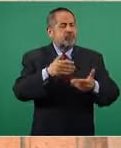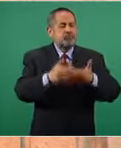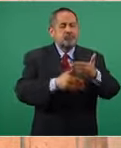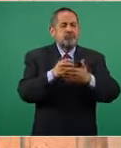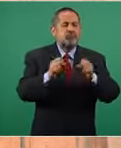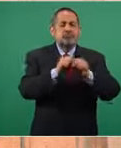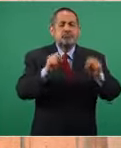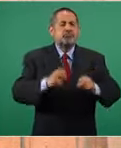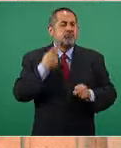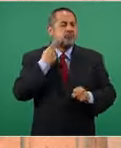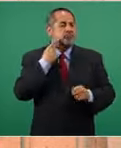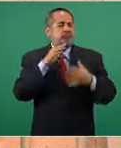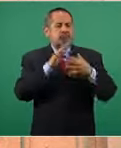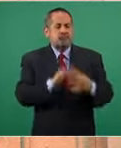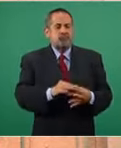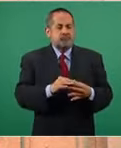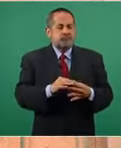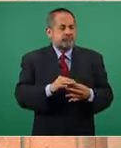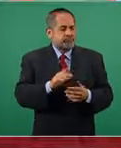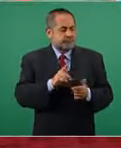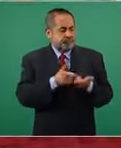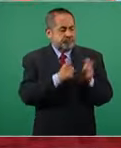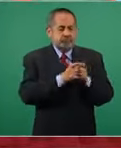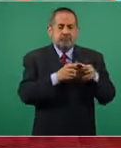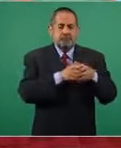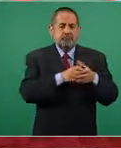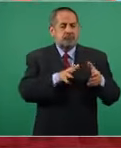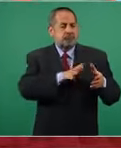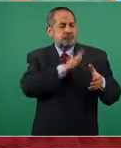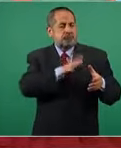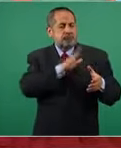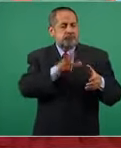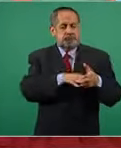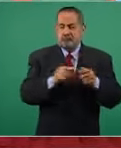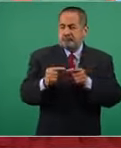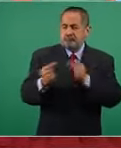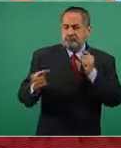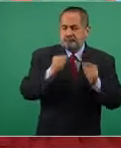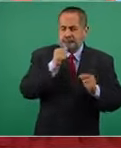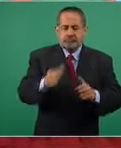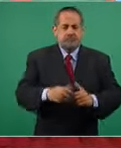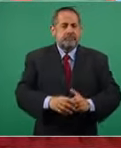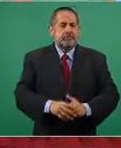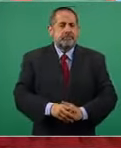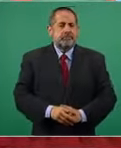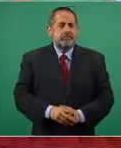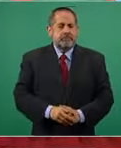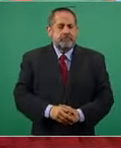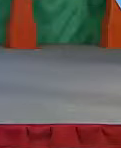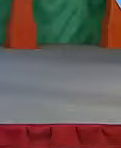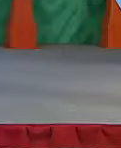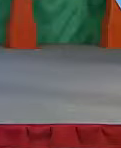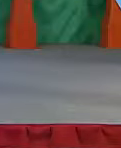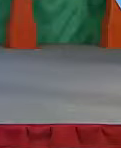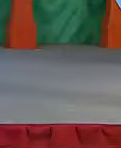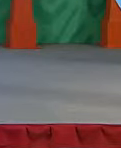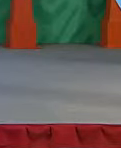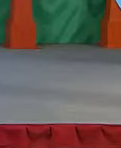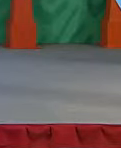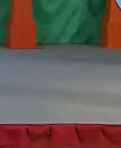un sistema político elitista y antidemocrático. en consecuencia